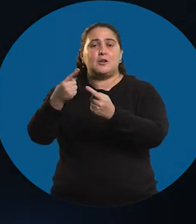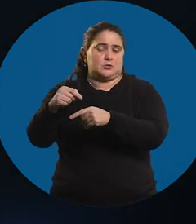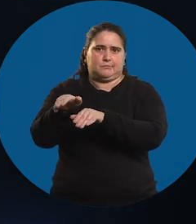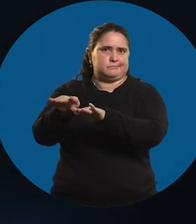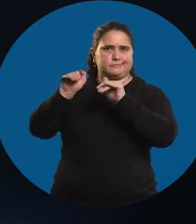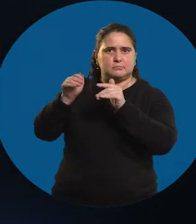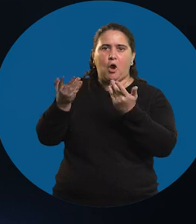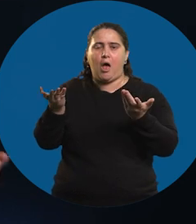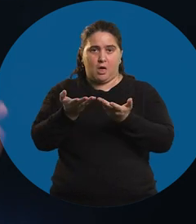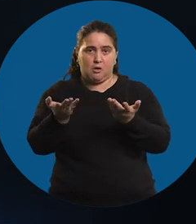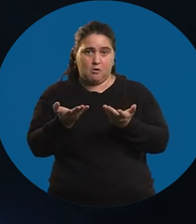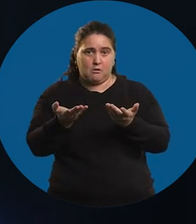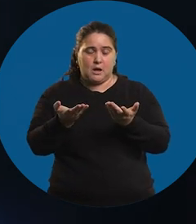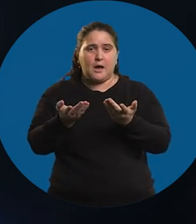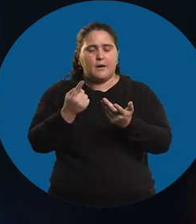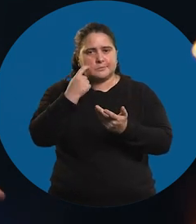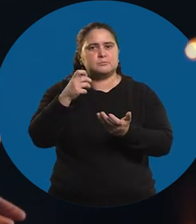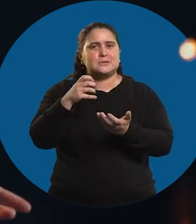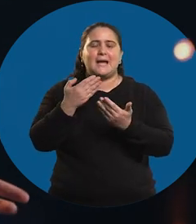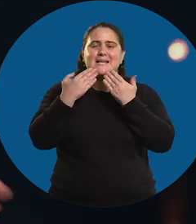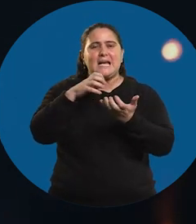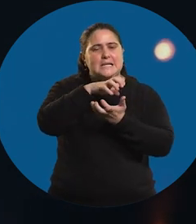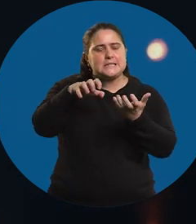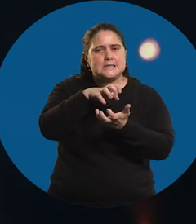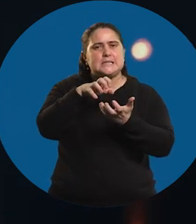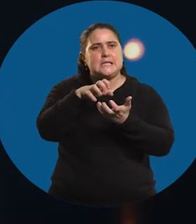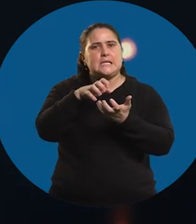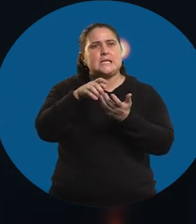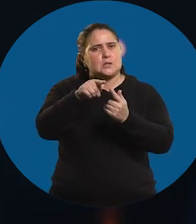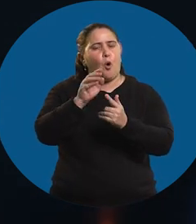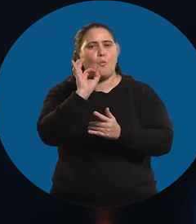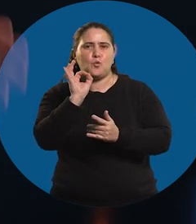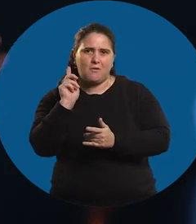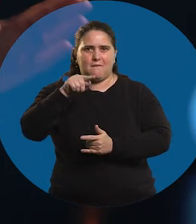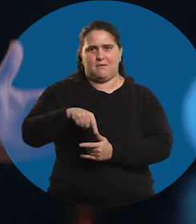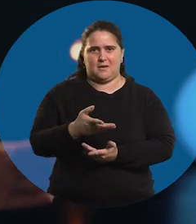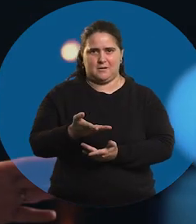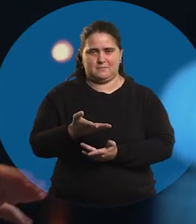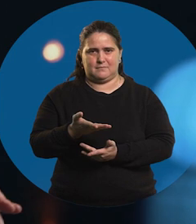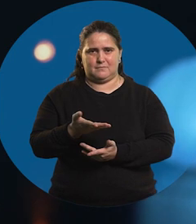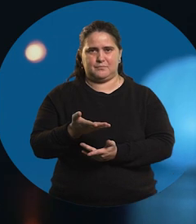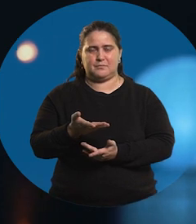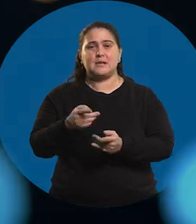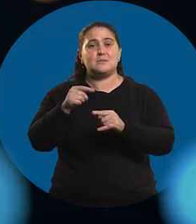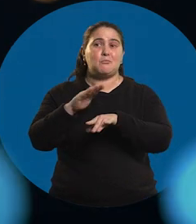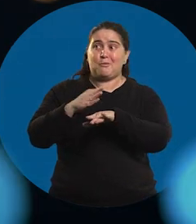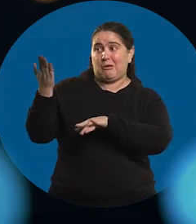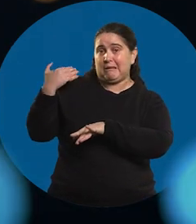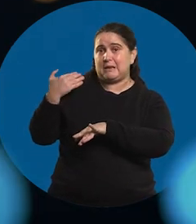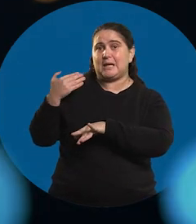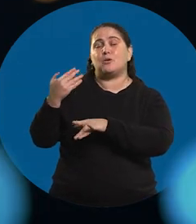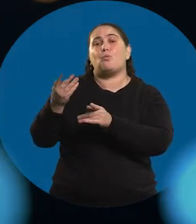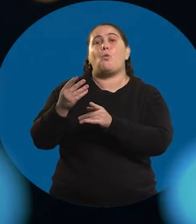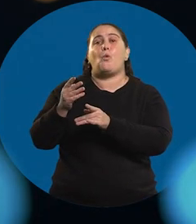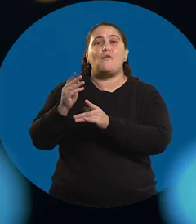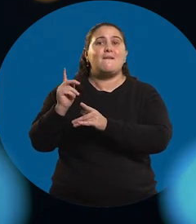Y bueno, me fui. Pero hoy en día, las crisis las tomo desde... que son una oportunidad para... En ese